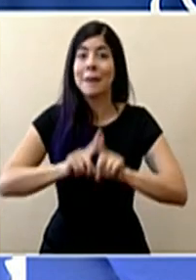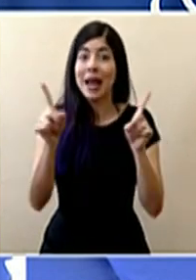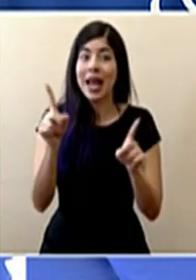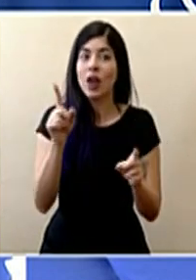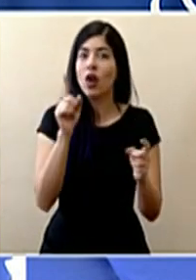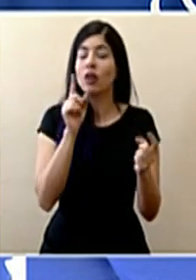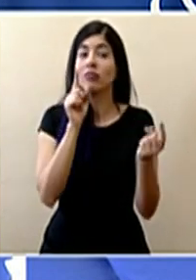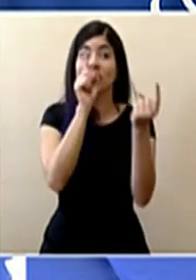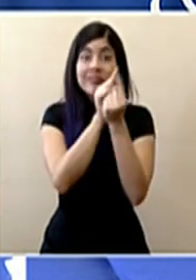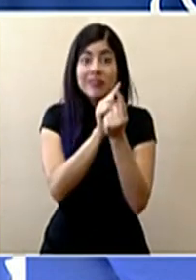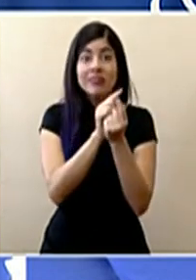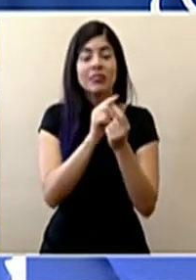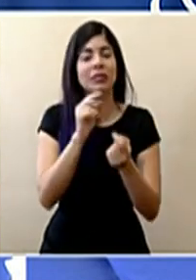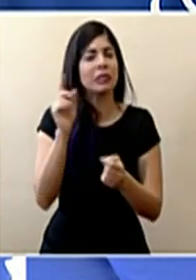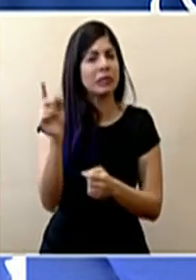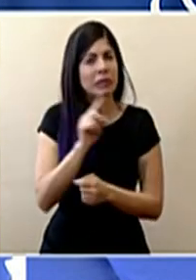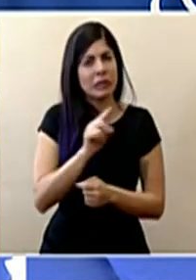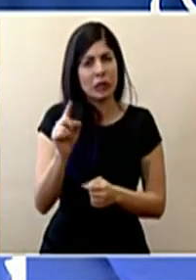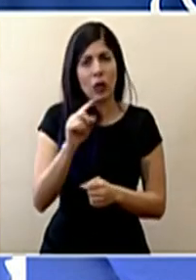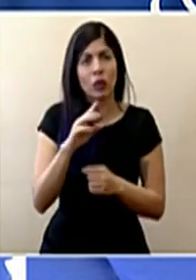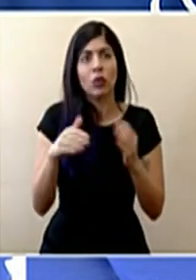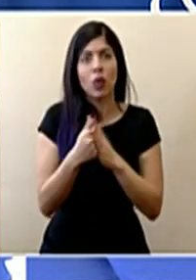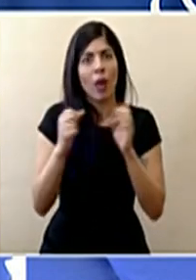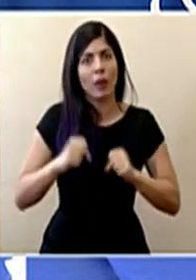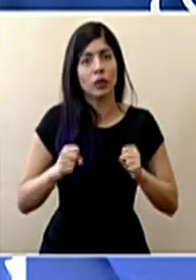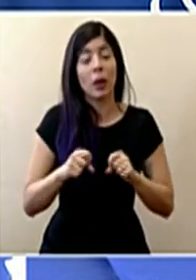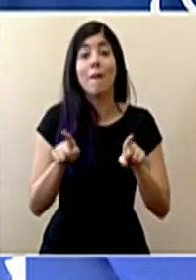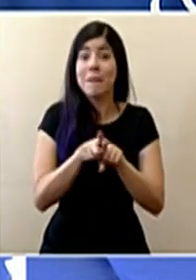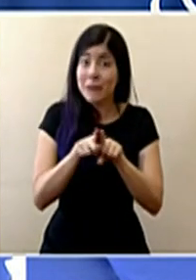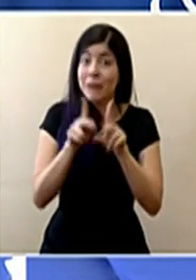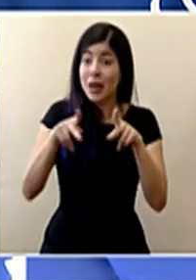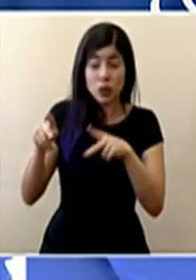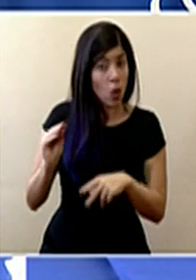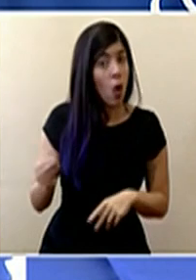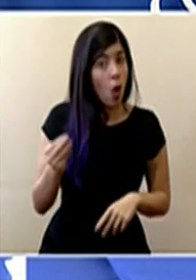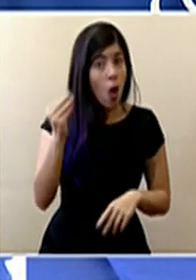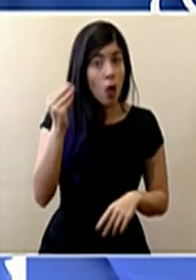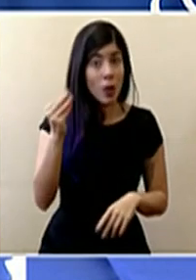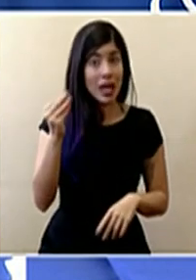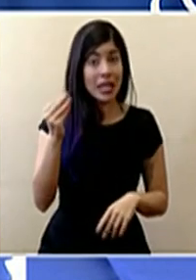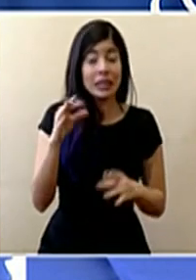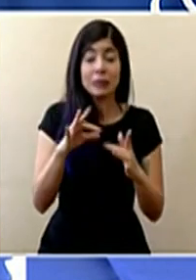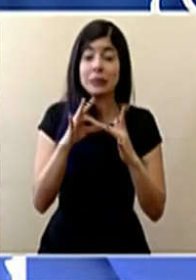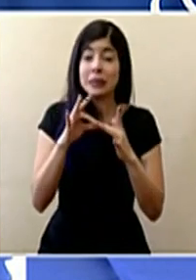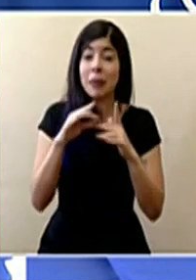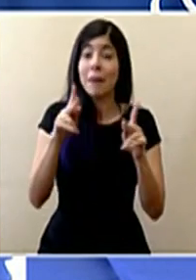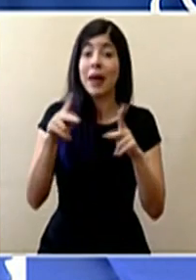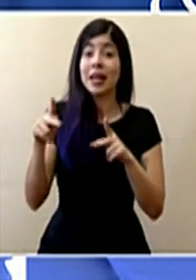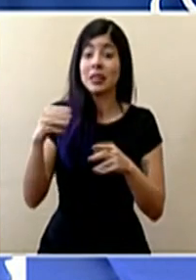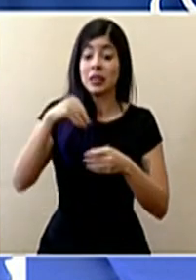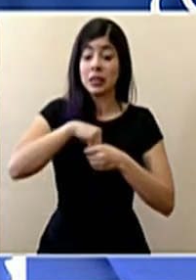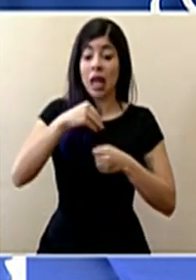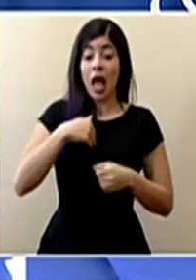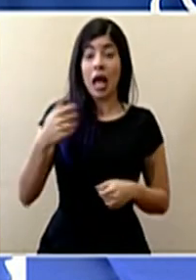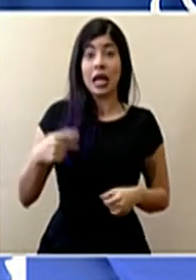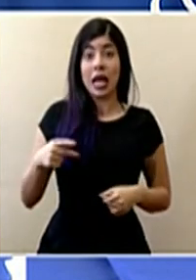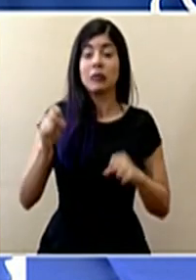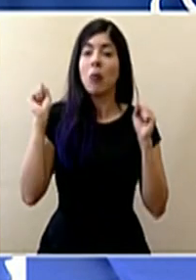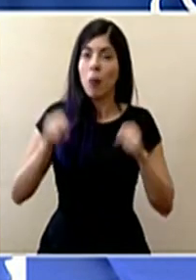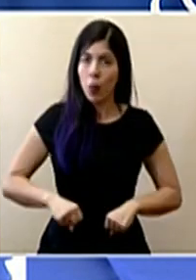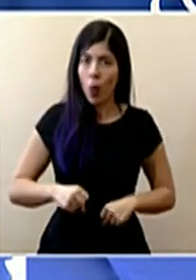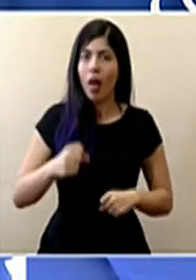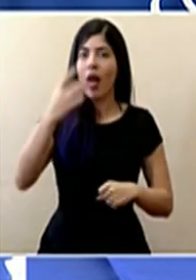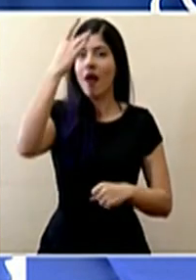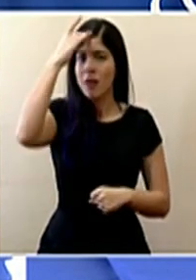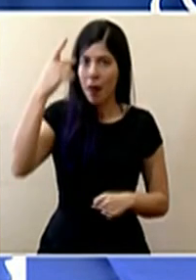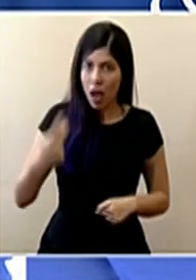tener contacto con ellos en la medida de lo posible. Pero insisto, también hay personas jóvenes y principalmente personas con factores de riesgo que también pueden enfermar